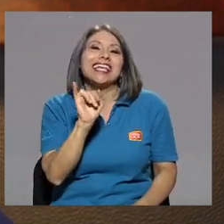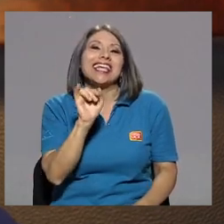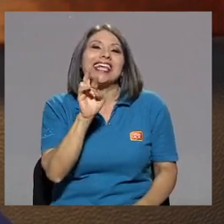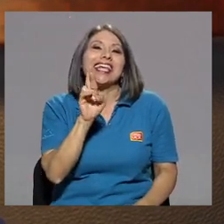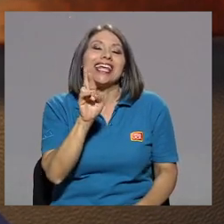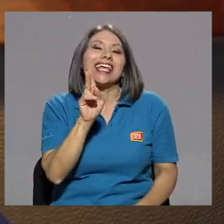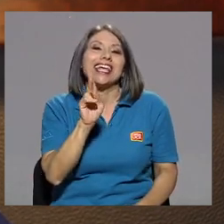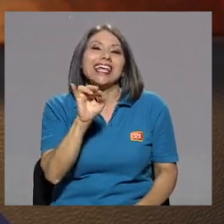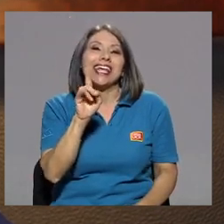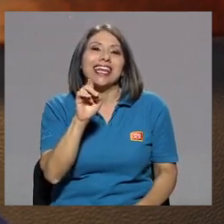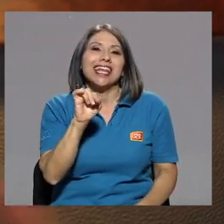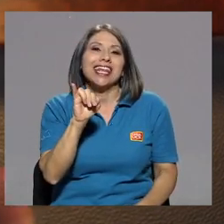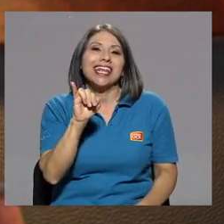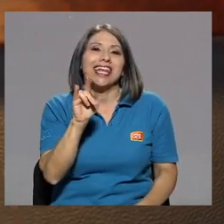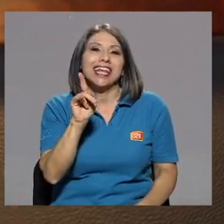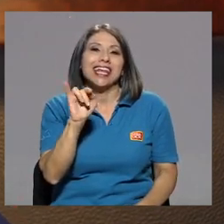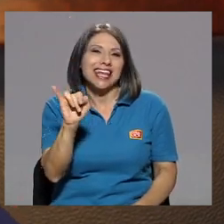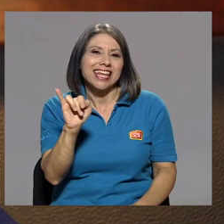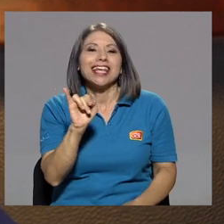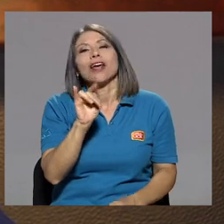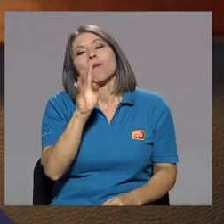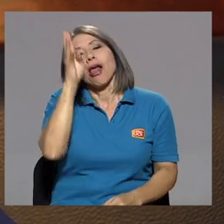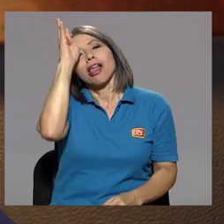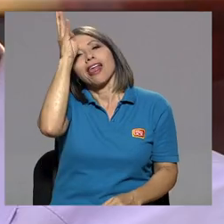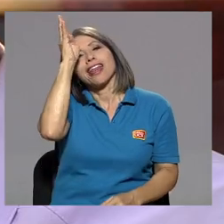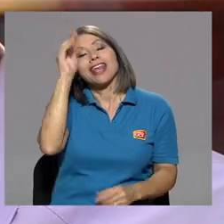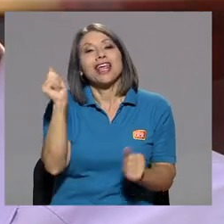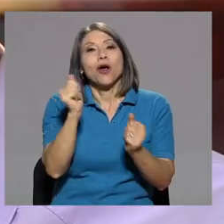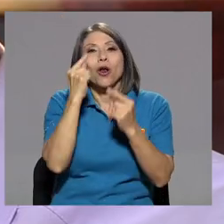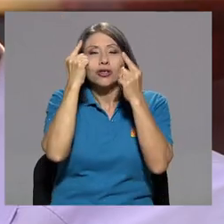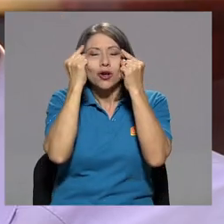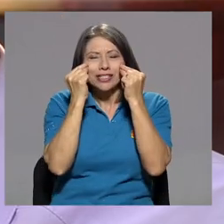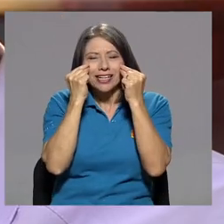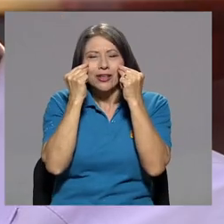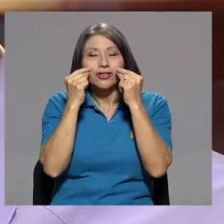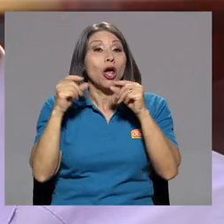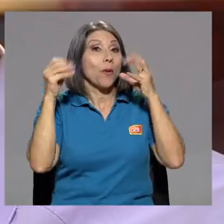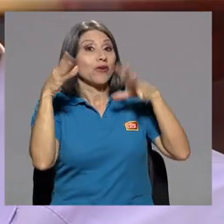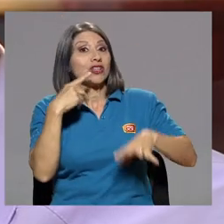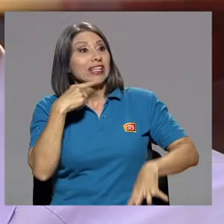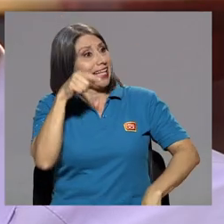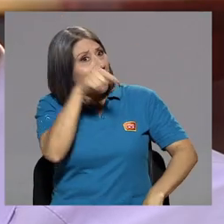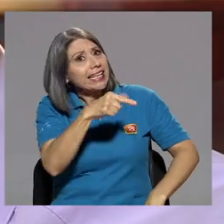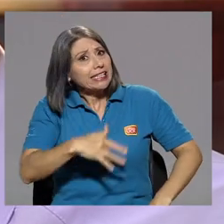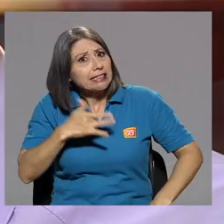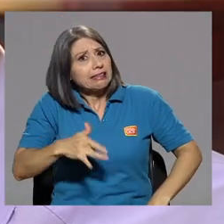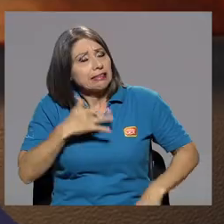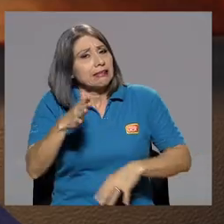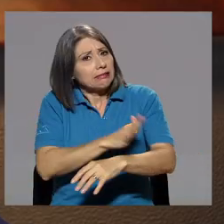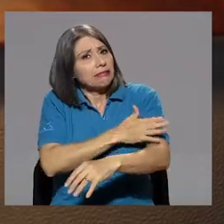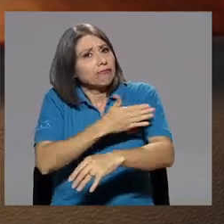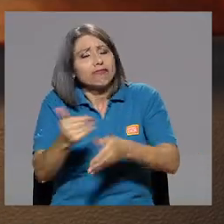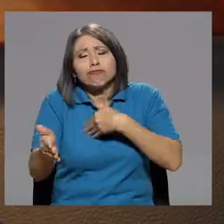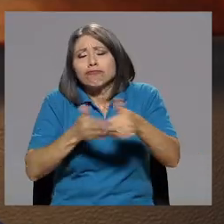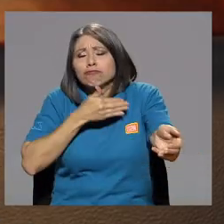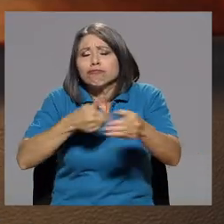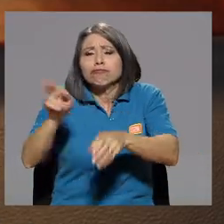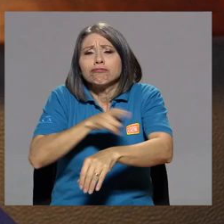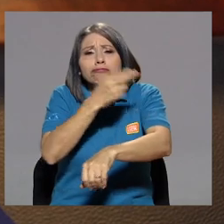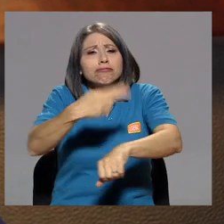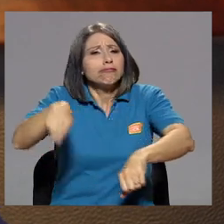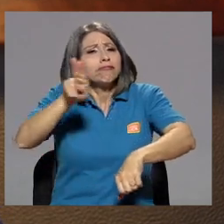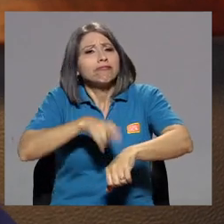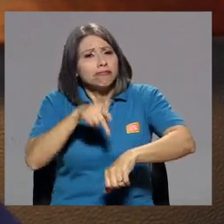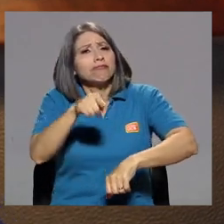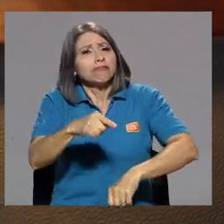kikiriki con los ojos cerrados. No, no. Pero, dice, porque ella siente la música. Aunque sea el himno nacional,